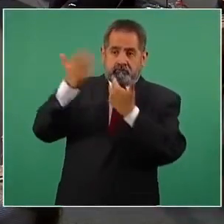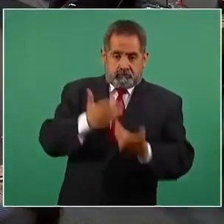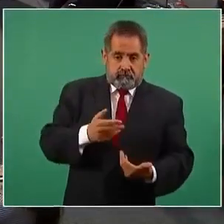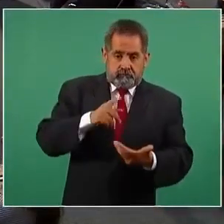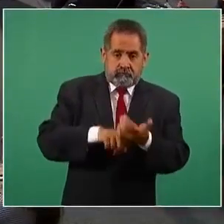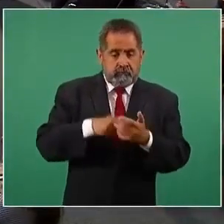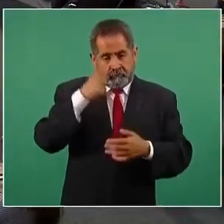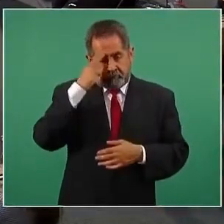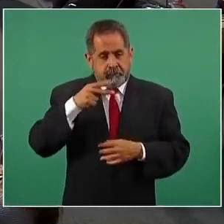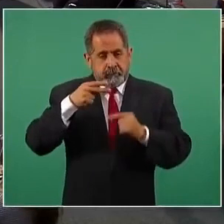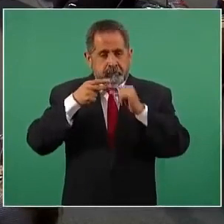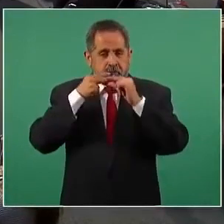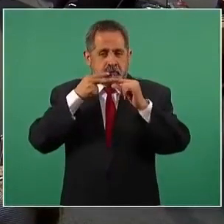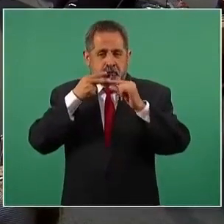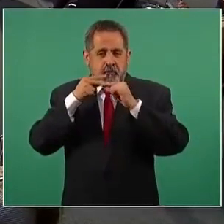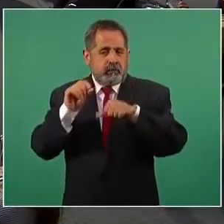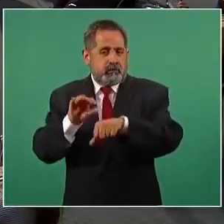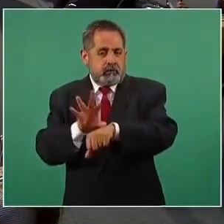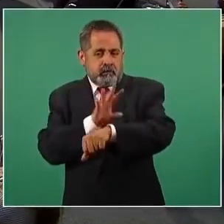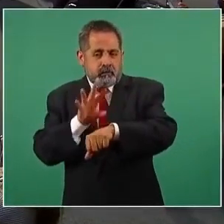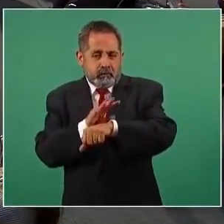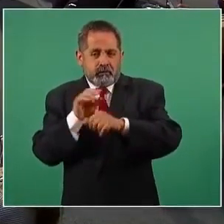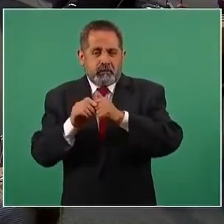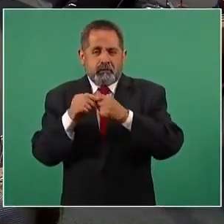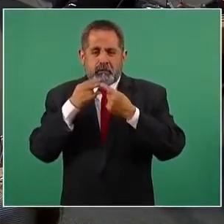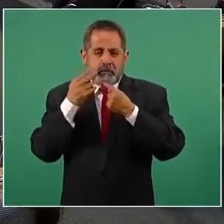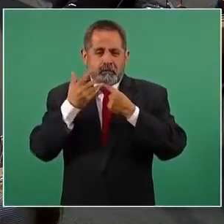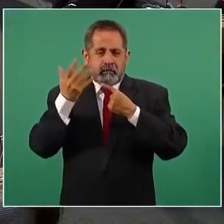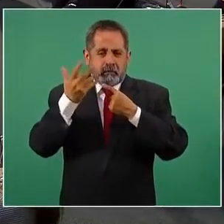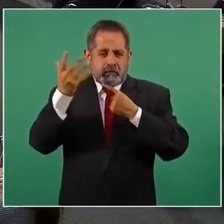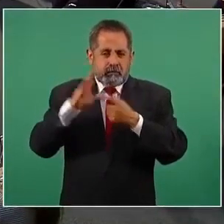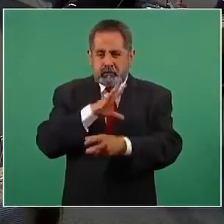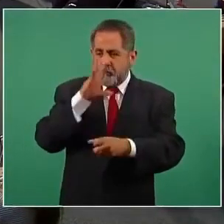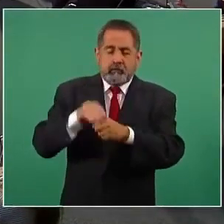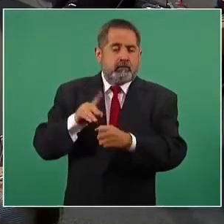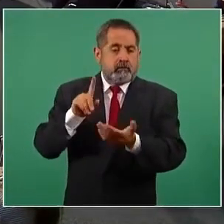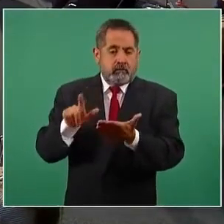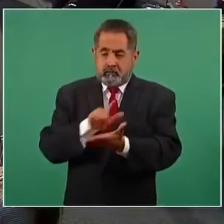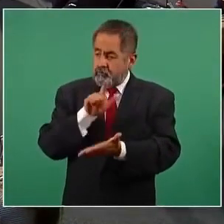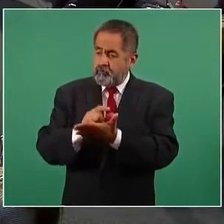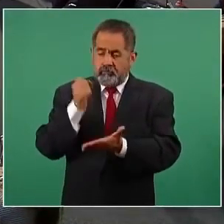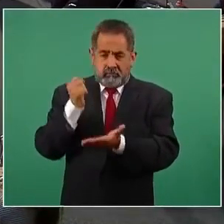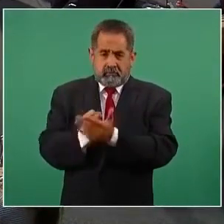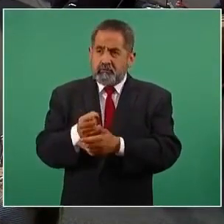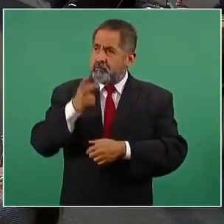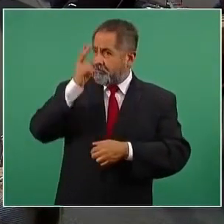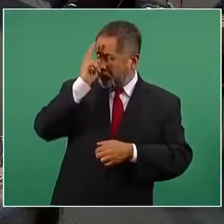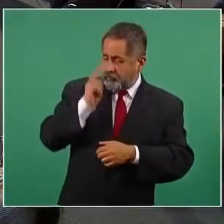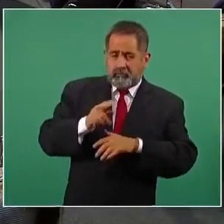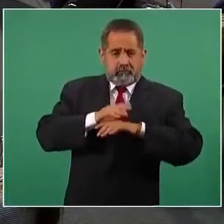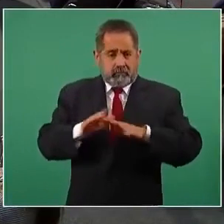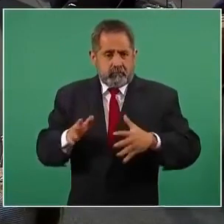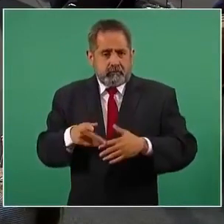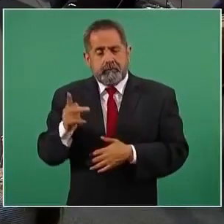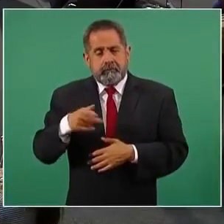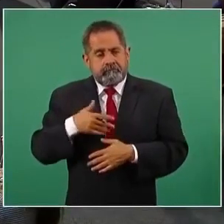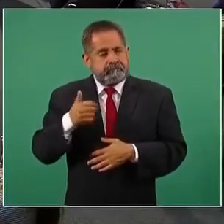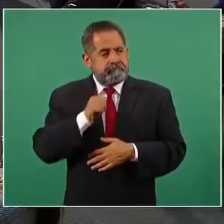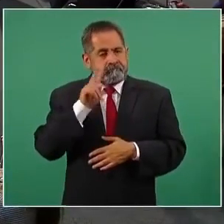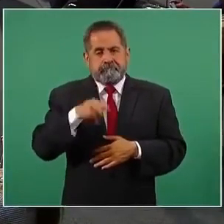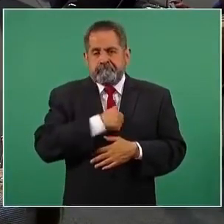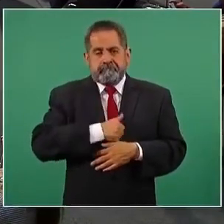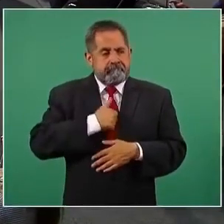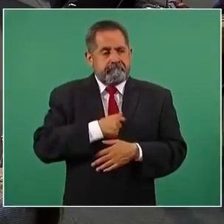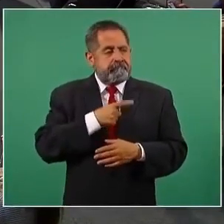y los productos electrónicos del tabaco con toda su parafernalia. El decreto está vigente, pero vemos todavía graves y grandes